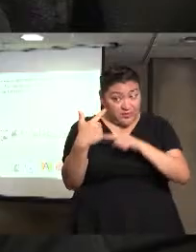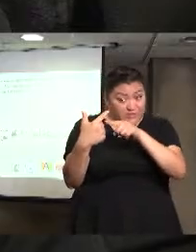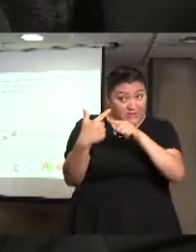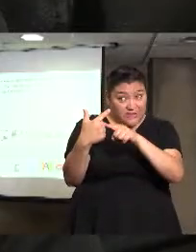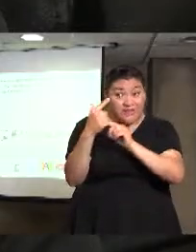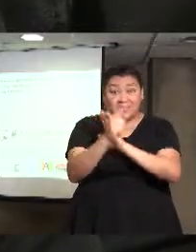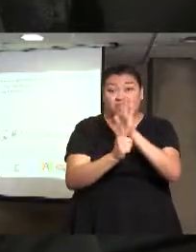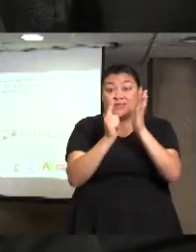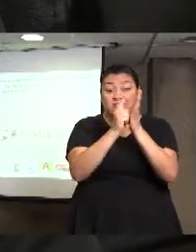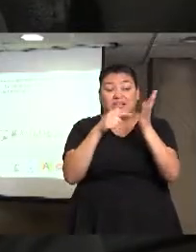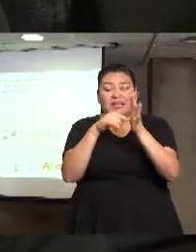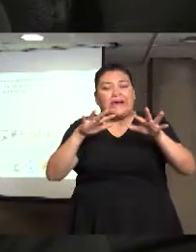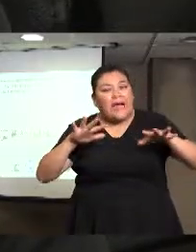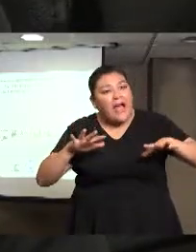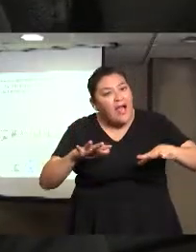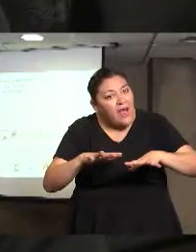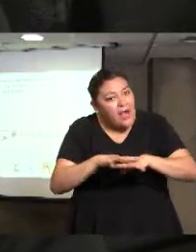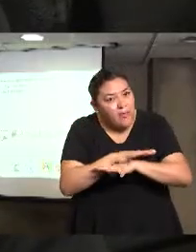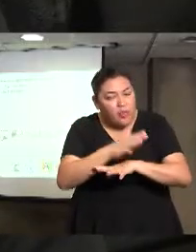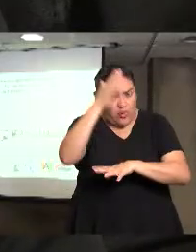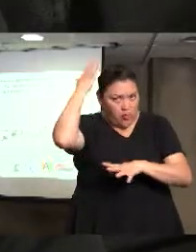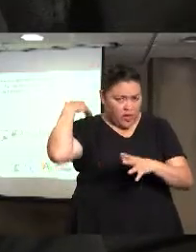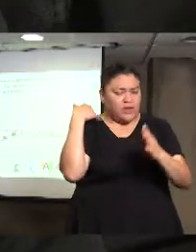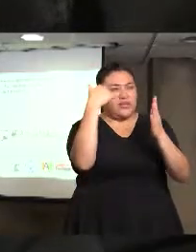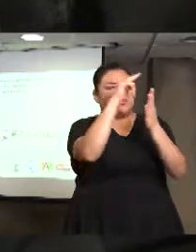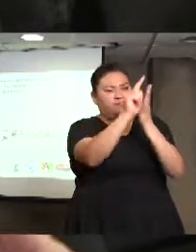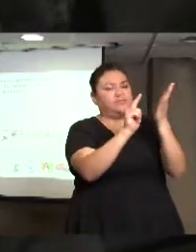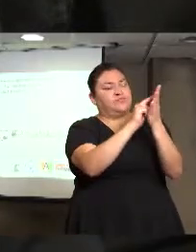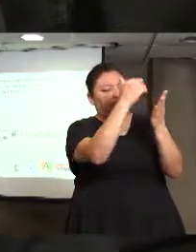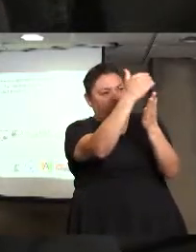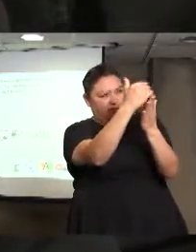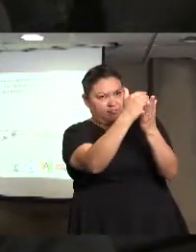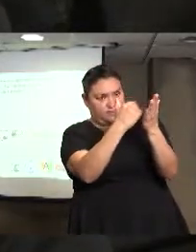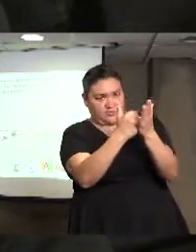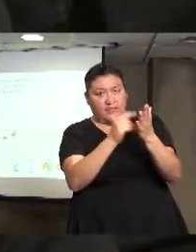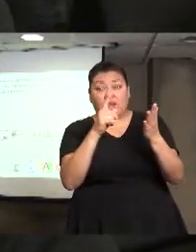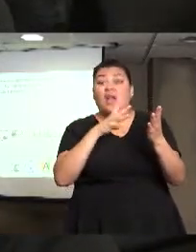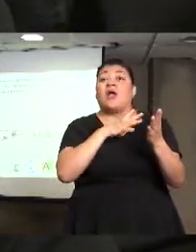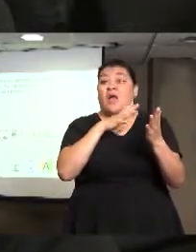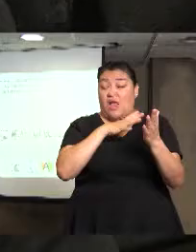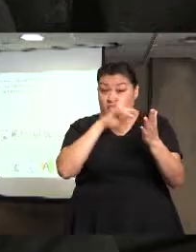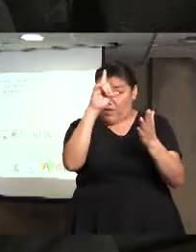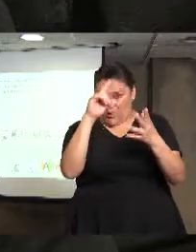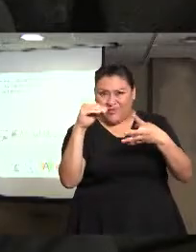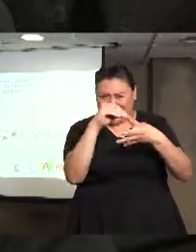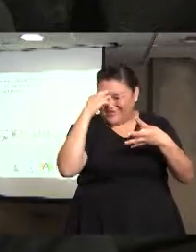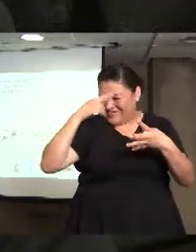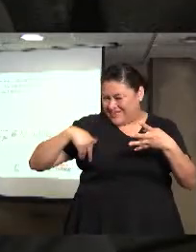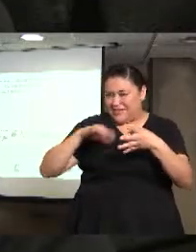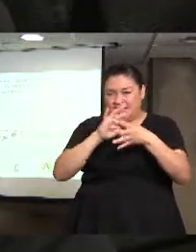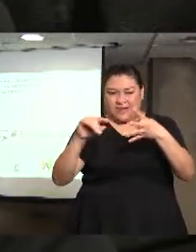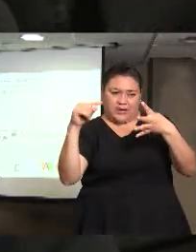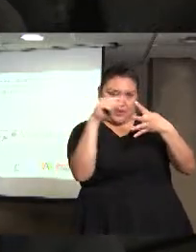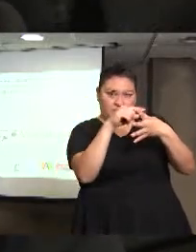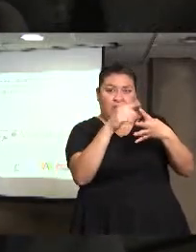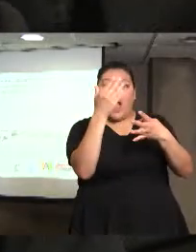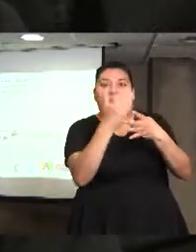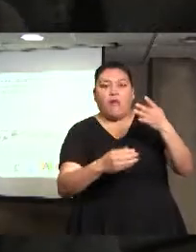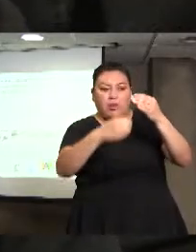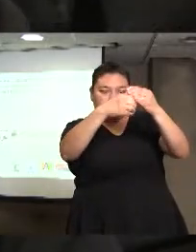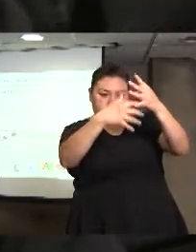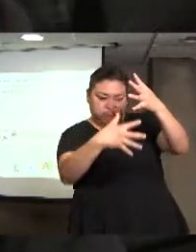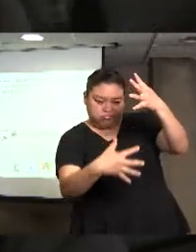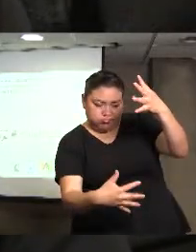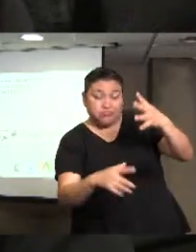complejo, en el tema de trata, la trata de personas, abarcaba solamente un tipo penal, y a partir del 2012, abarca más de 26